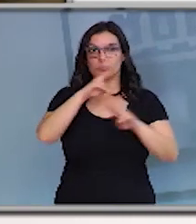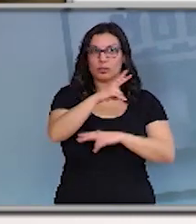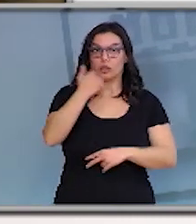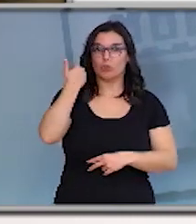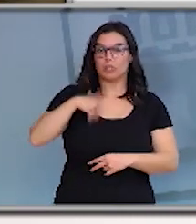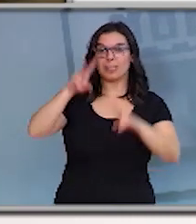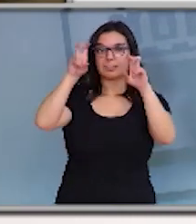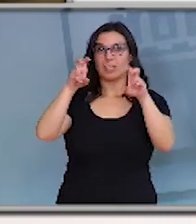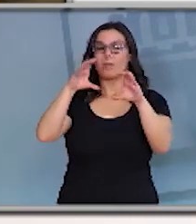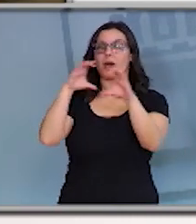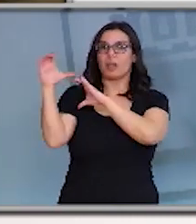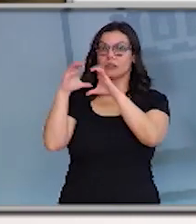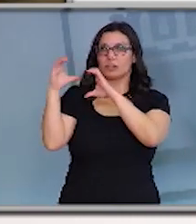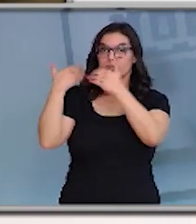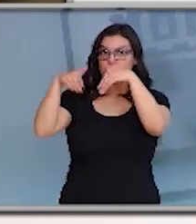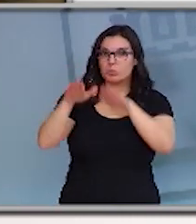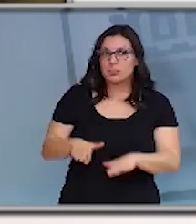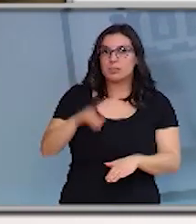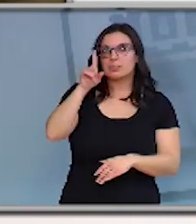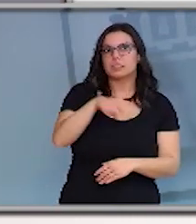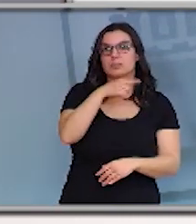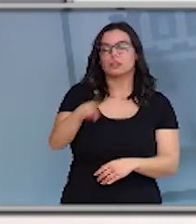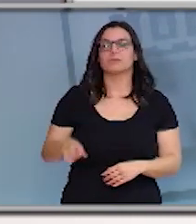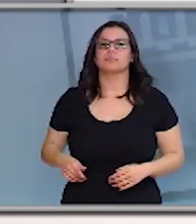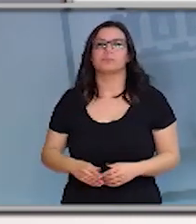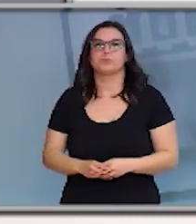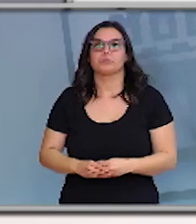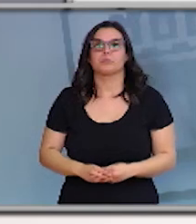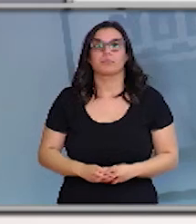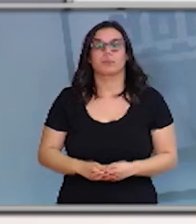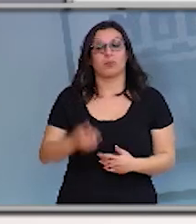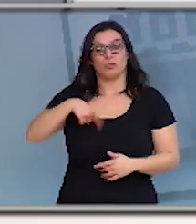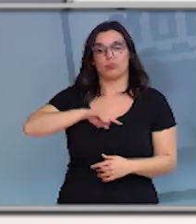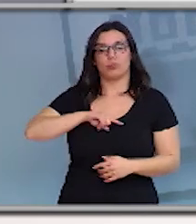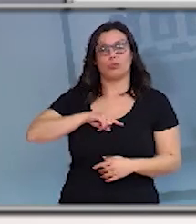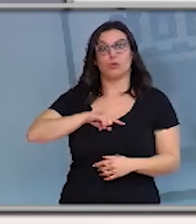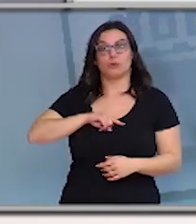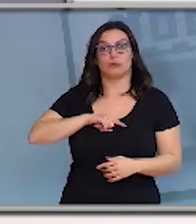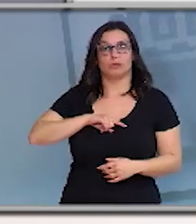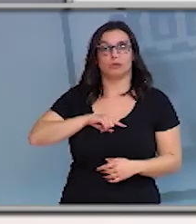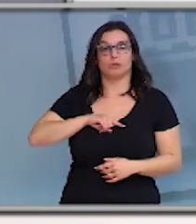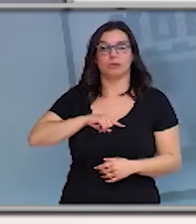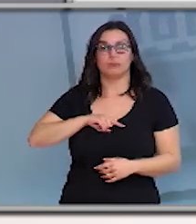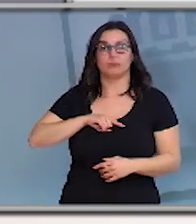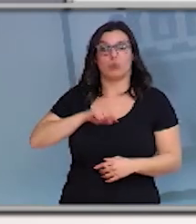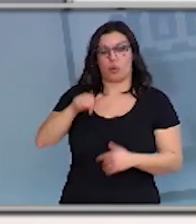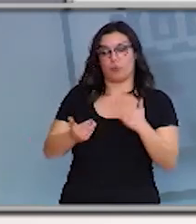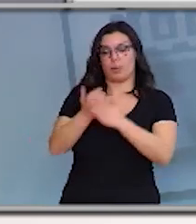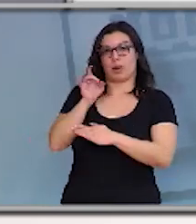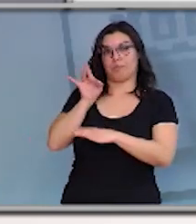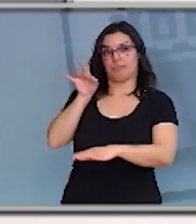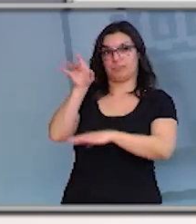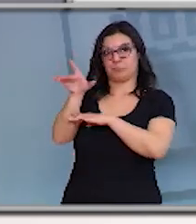Santa también la Conferencia Episcopal. Bueno, hemos mandado una carta esta mañana